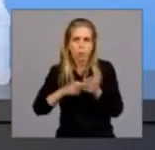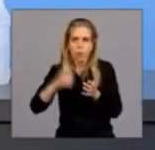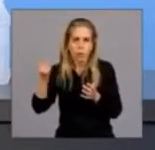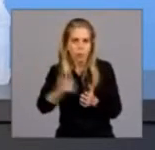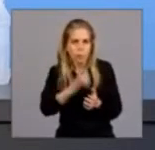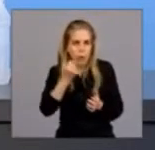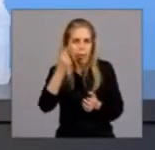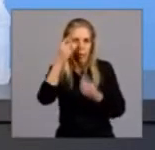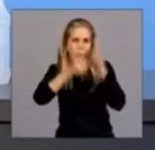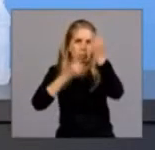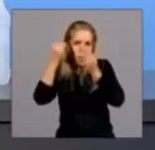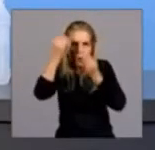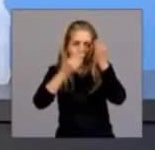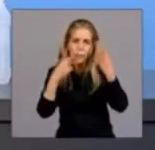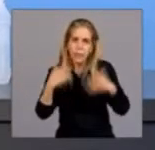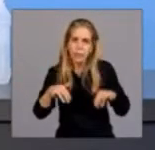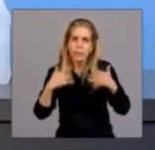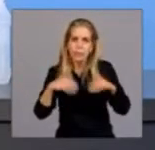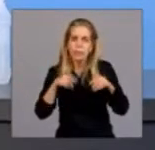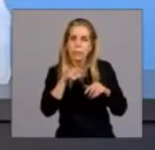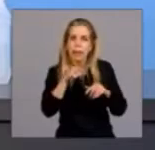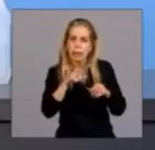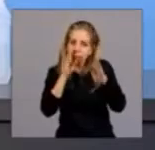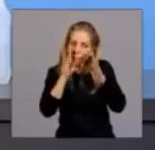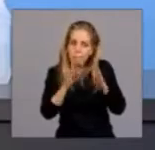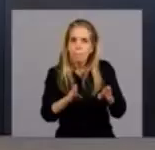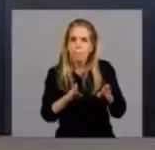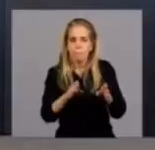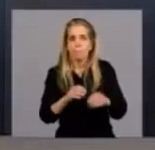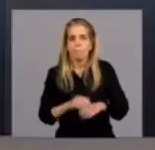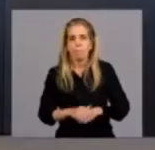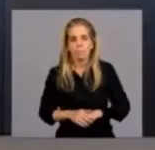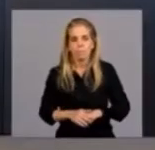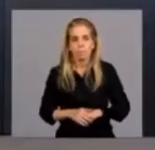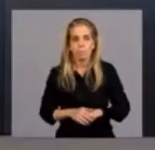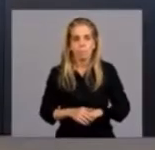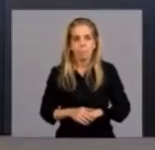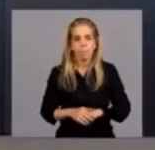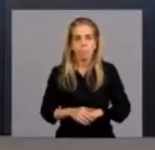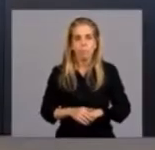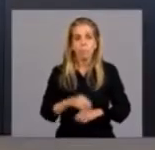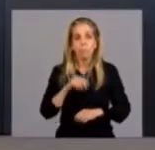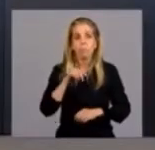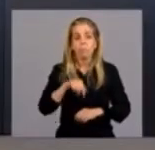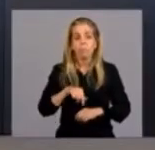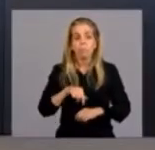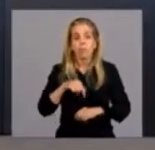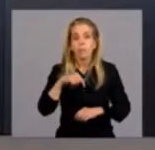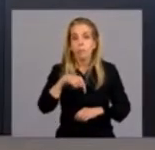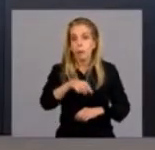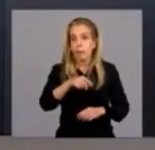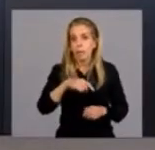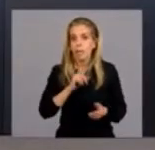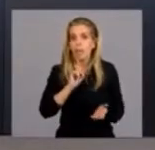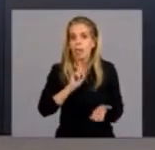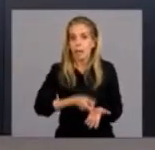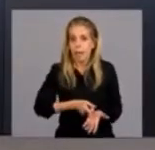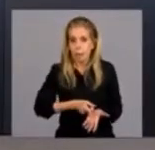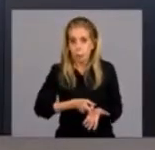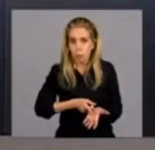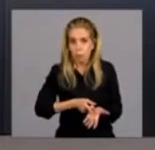preocupan y sobre los cuales seguiremos actuando. Nosotros vamos a dictar un decreto de